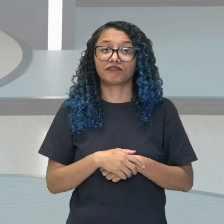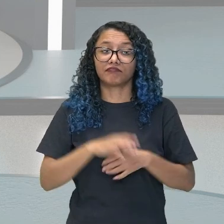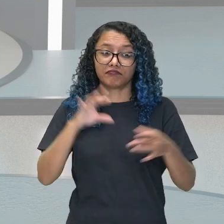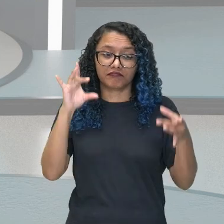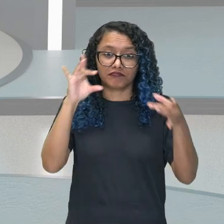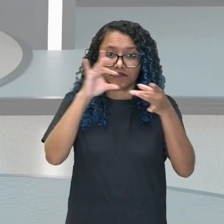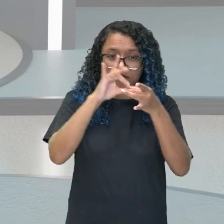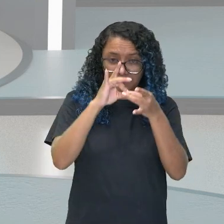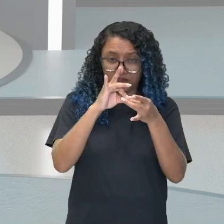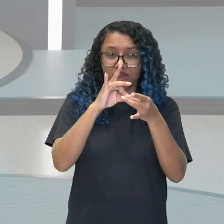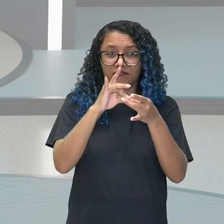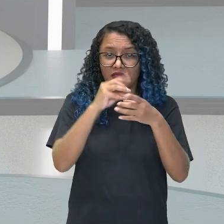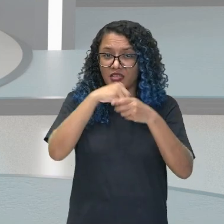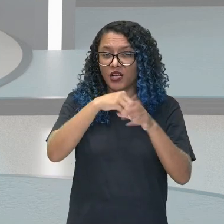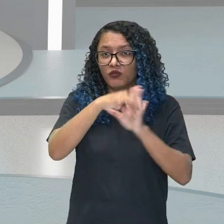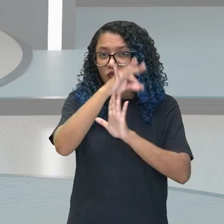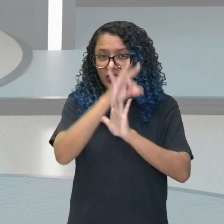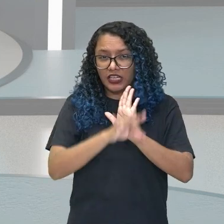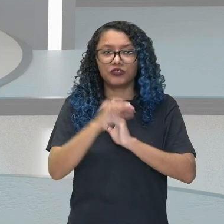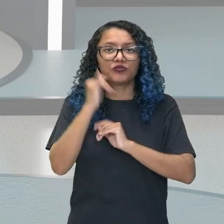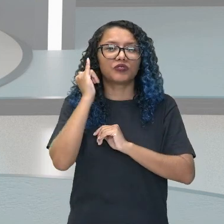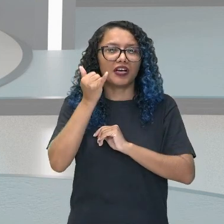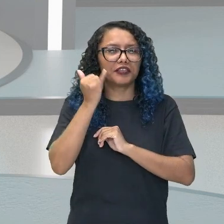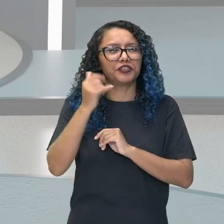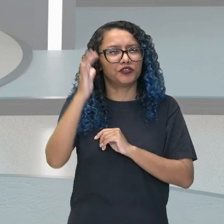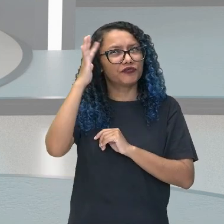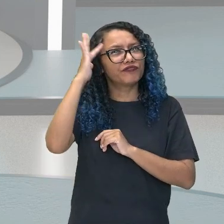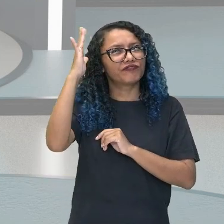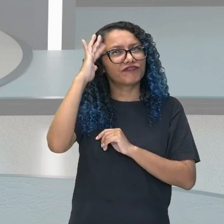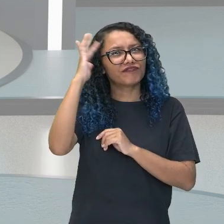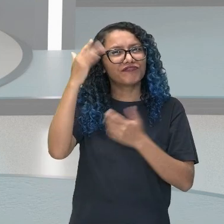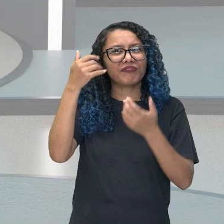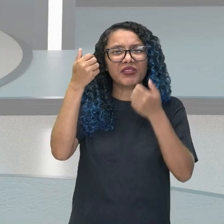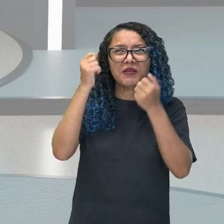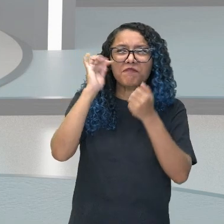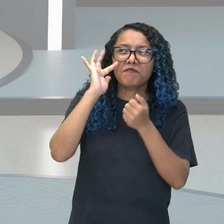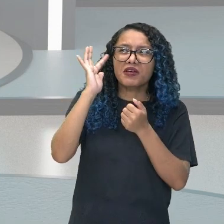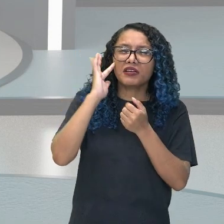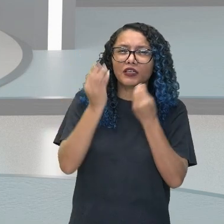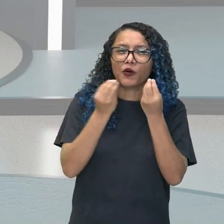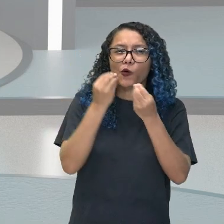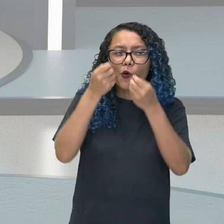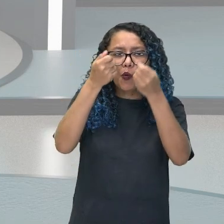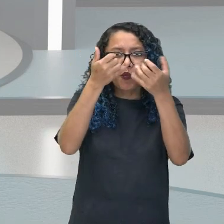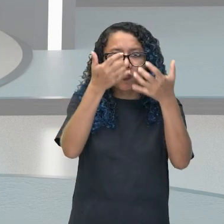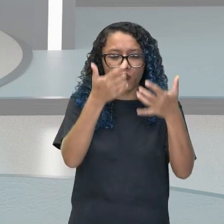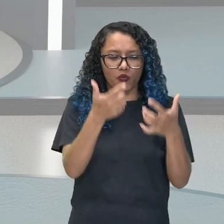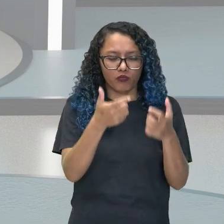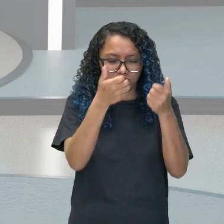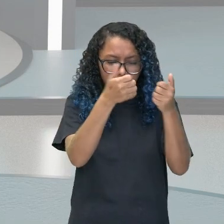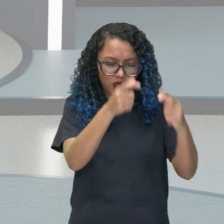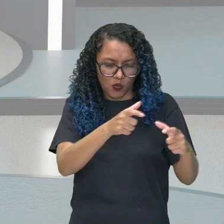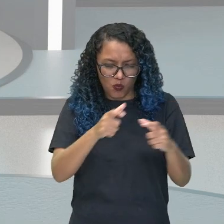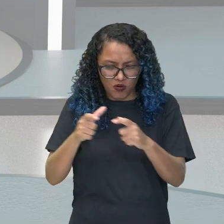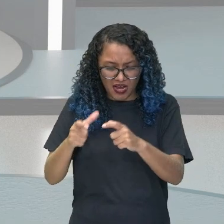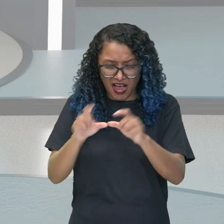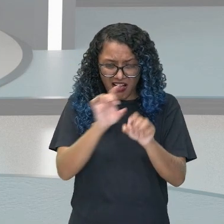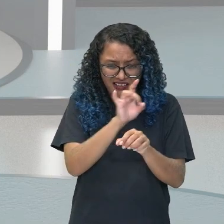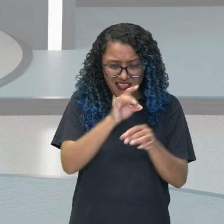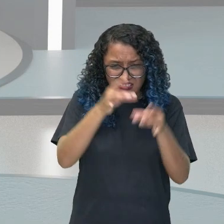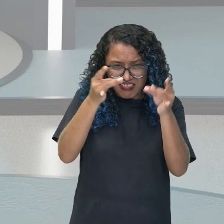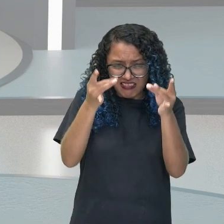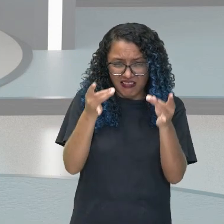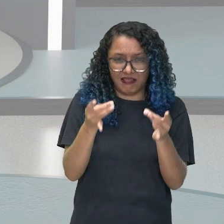textos narrativos. Nosotros imaginamos cada detalle de ese lugar. Y ahí tenemos el tiempo.